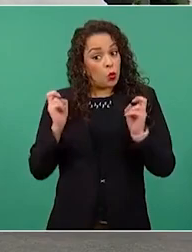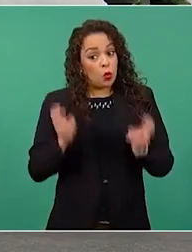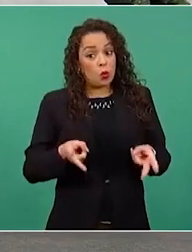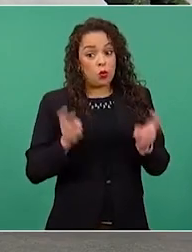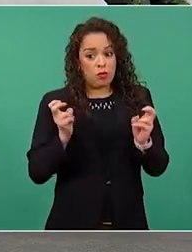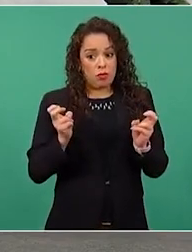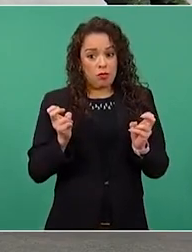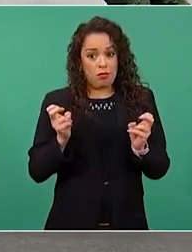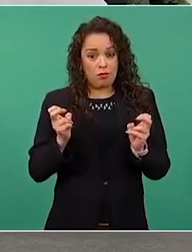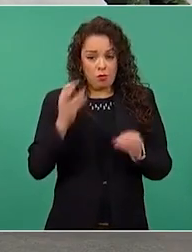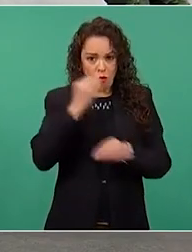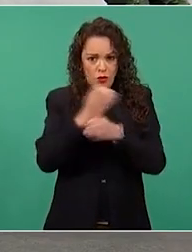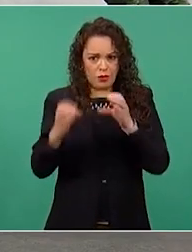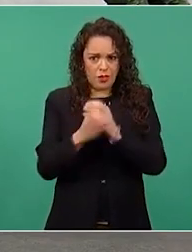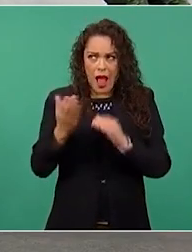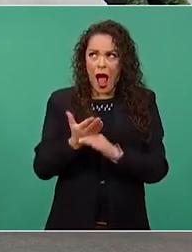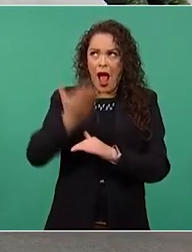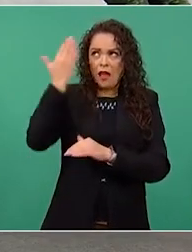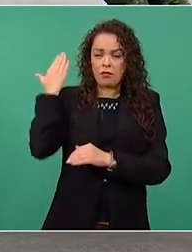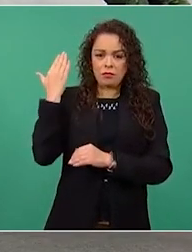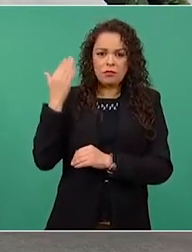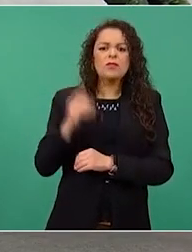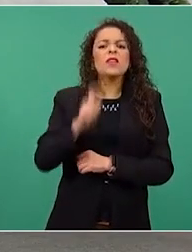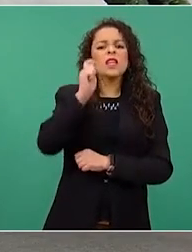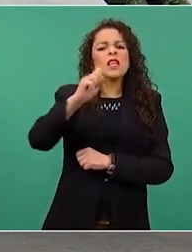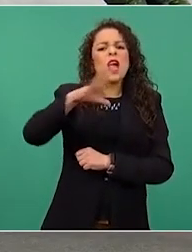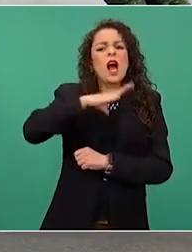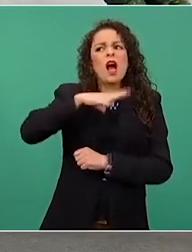Hay de Maximiliano